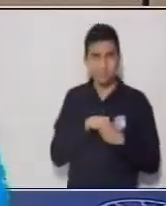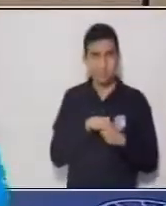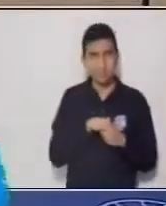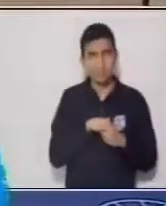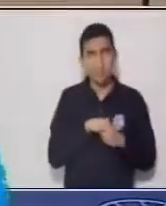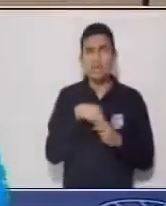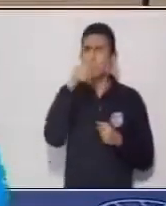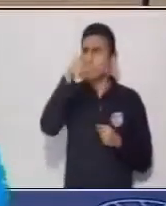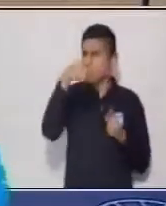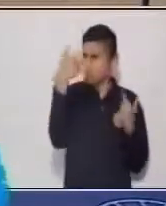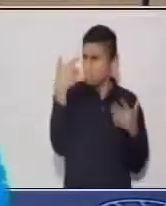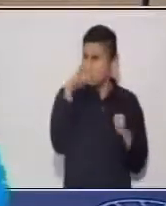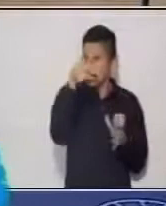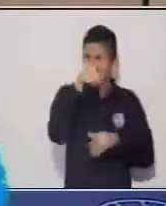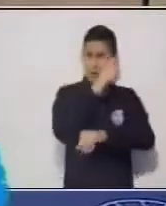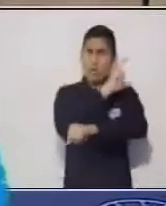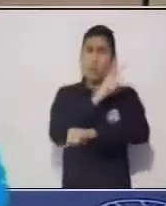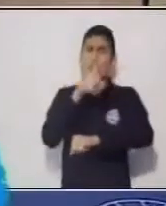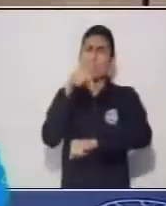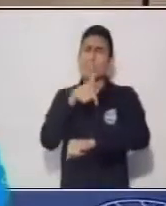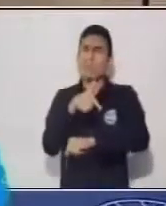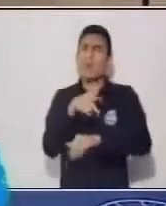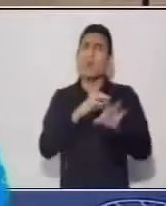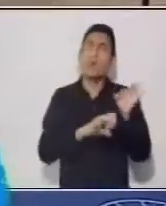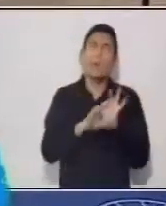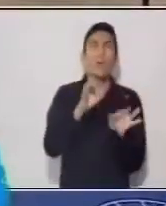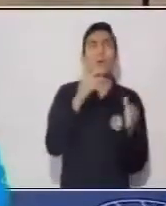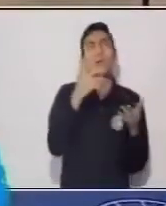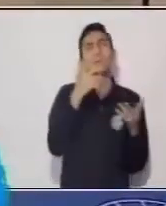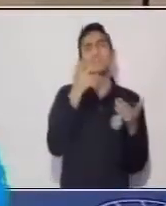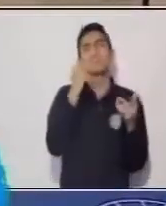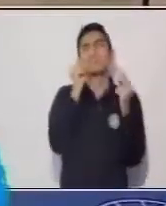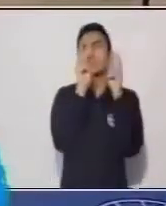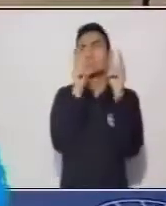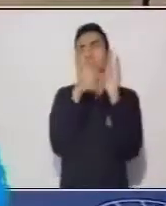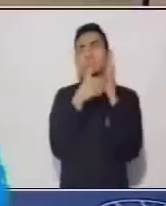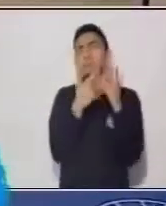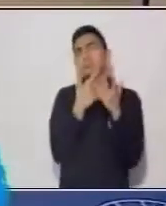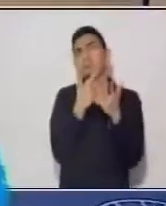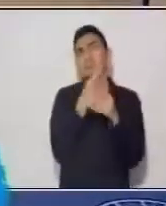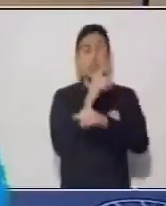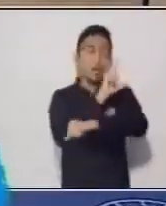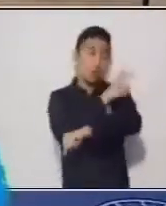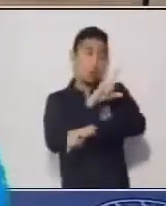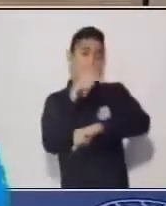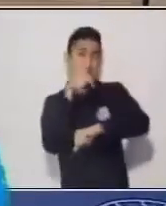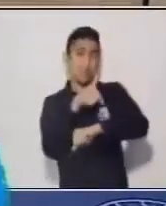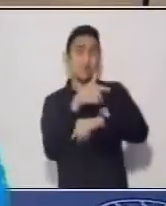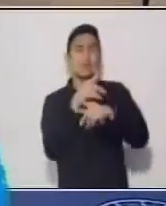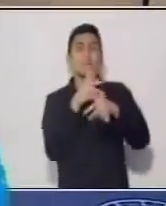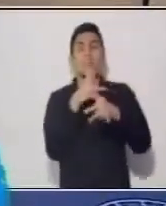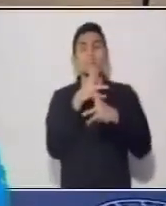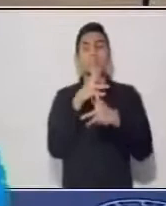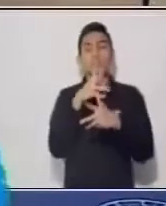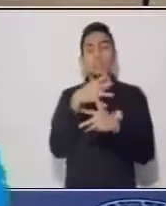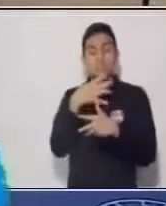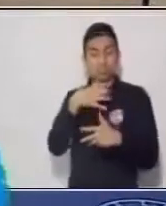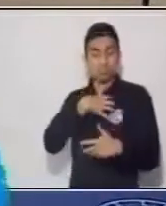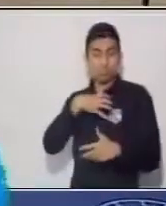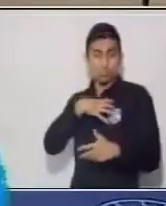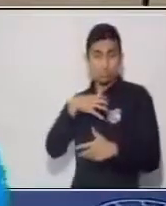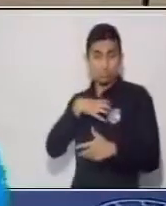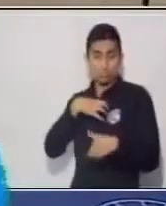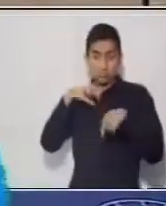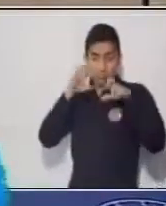¿Has leído tú algún cuento donde o en el que te están narrando qué es lo que dice el personaje, se queda